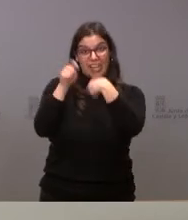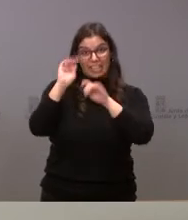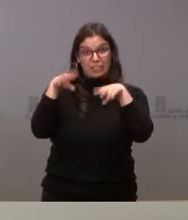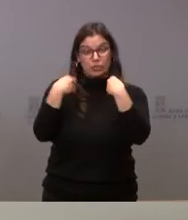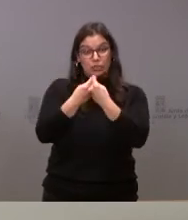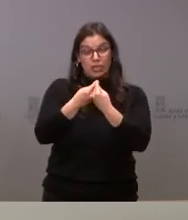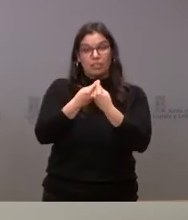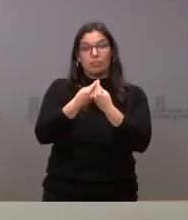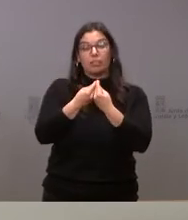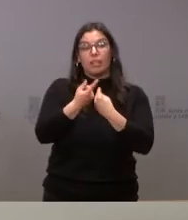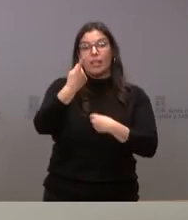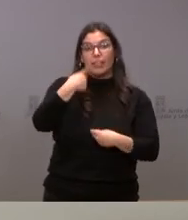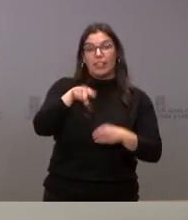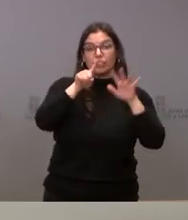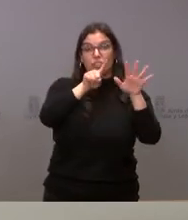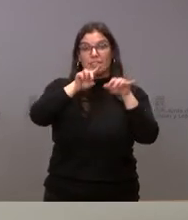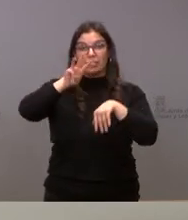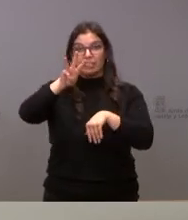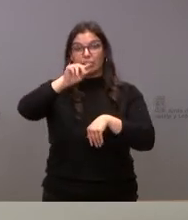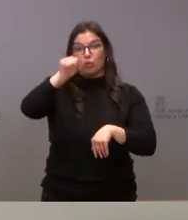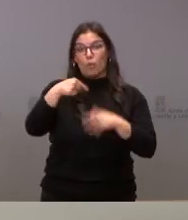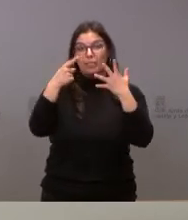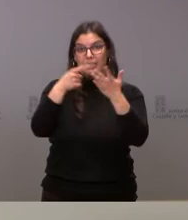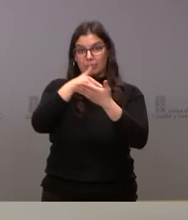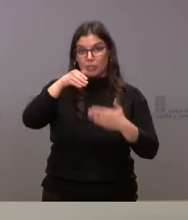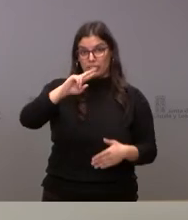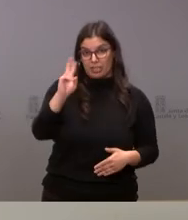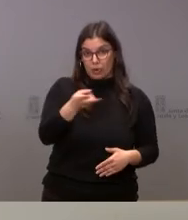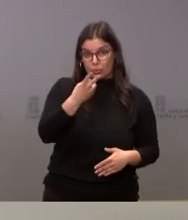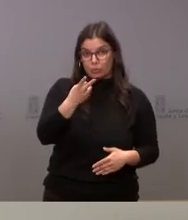ascendieron a 163,6 millones de euros.